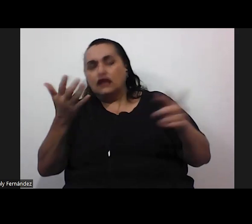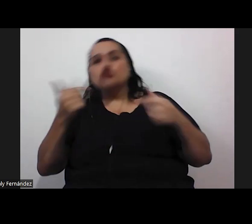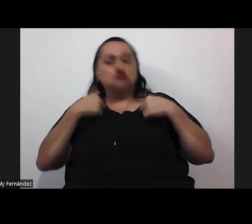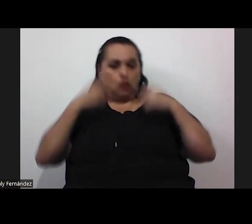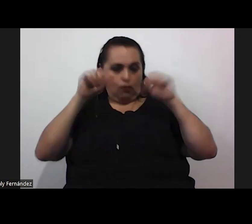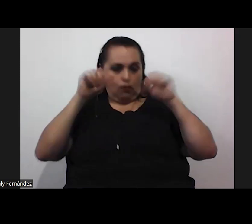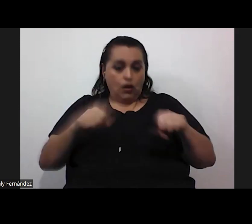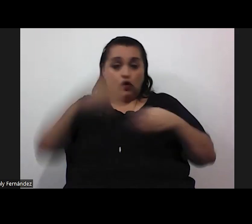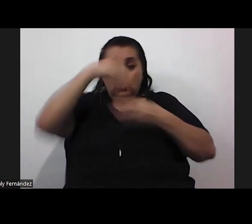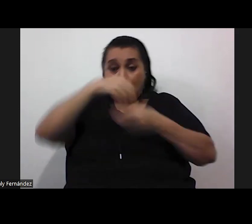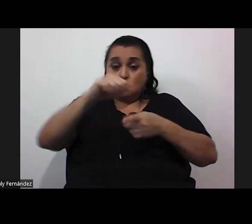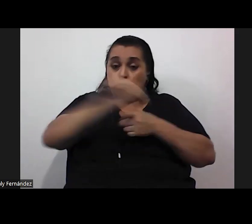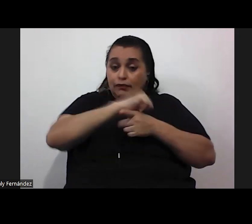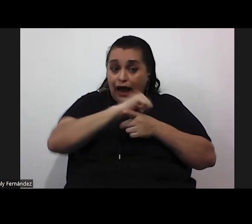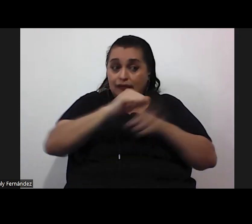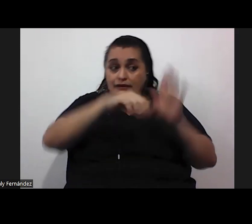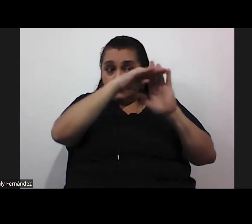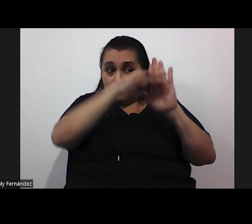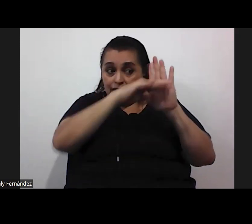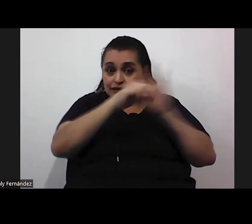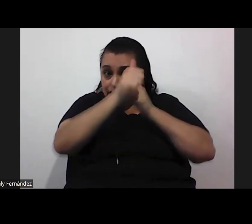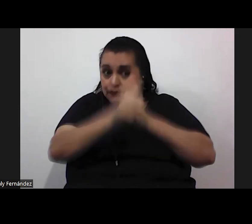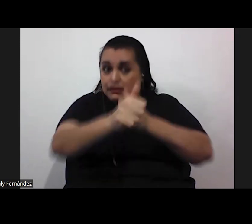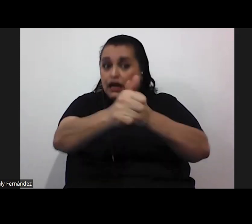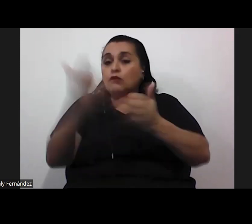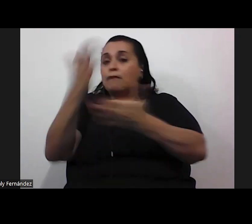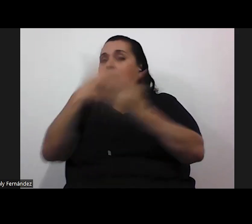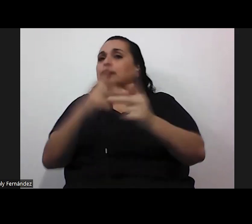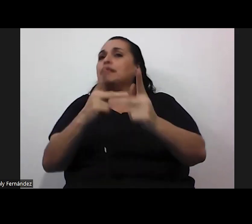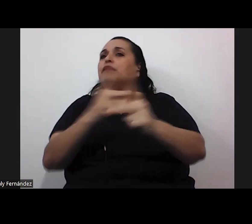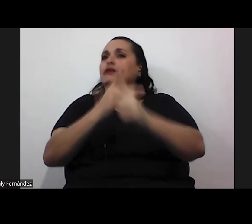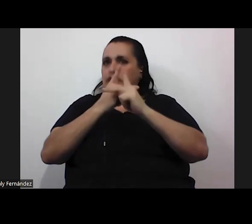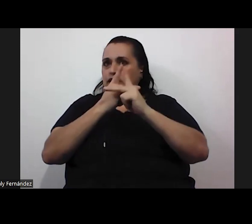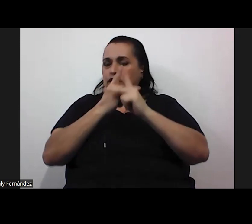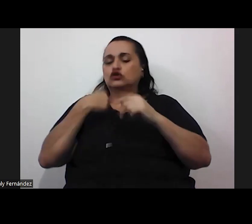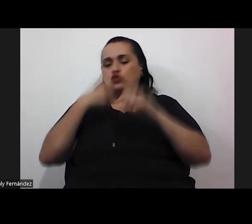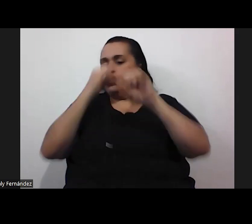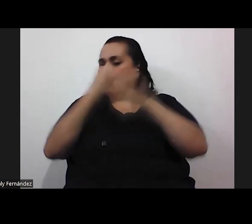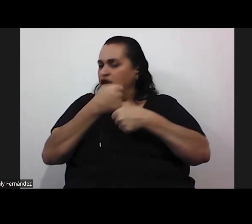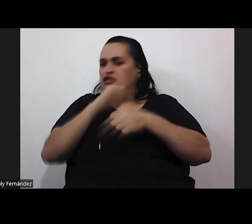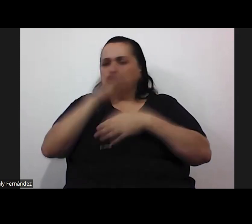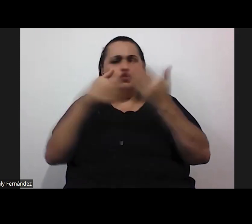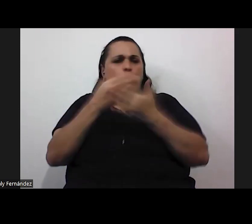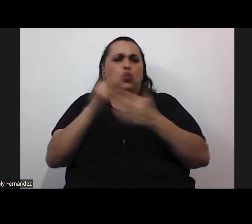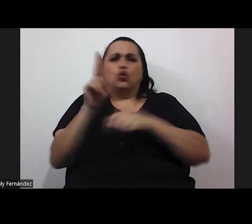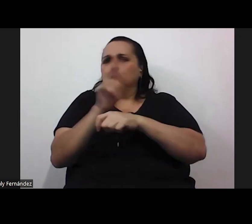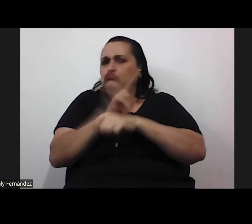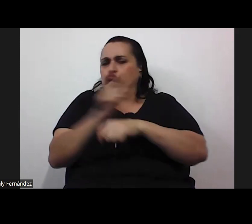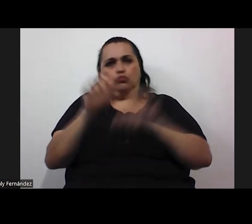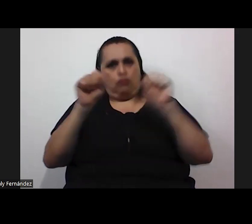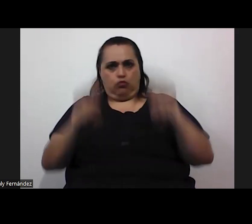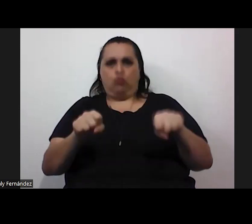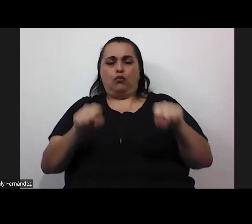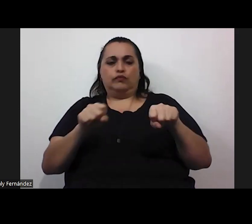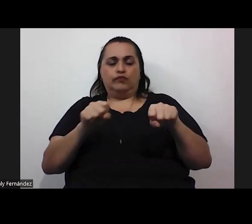de las prácticas de las medidas de seguimiento voy a trabajar la parte preventiva puedo realizar todos los recursos que yo quiera creo que a